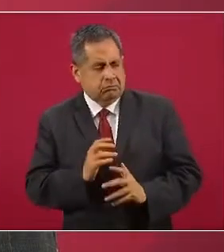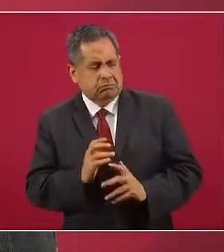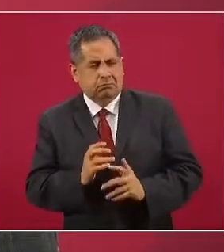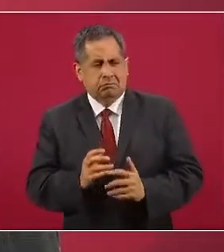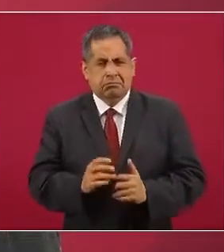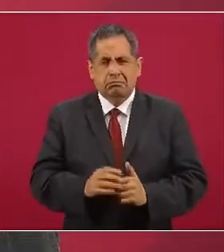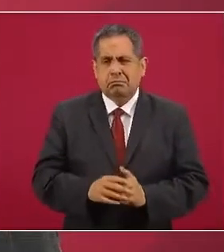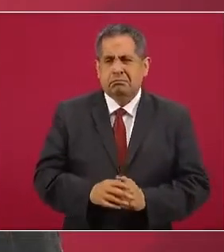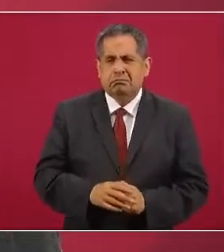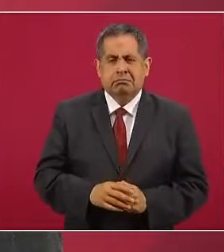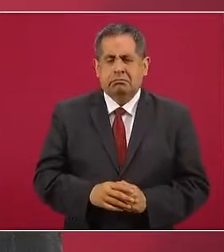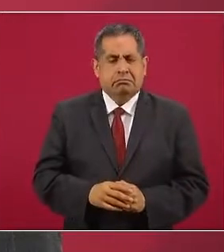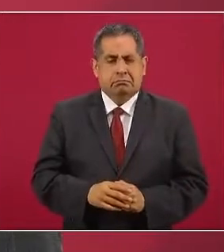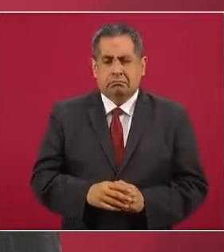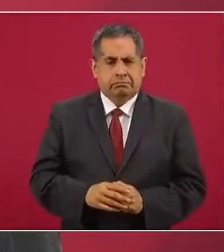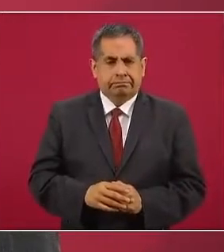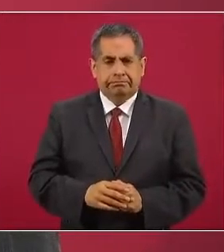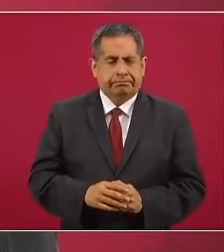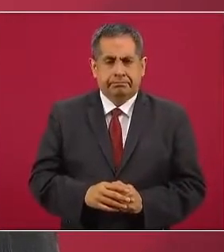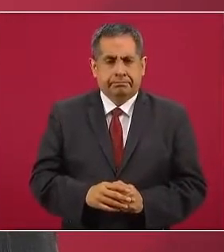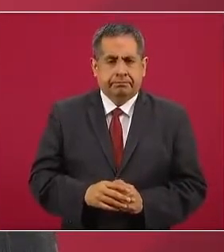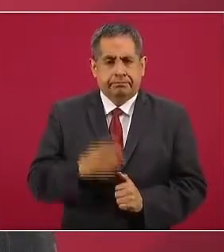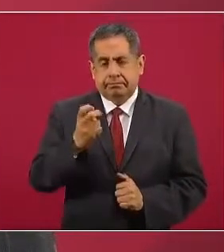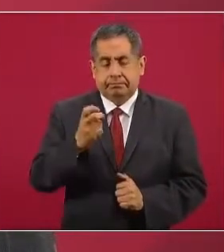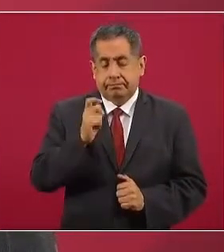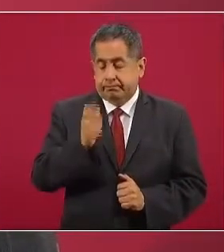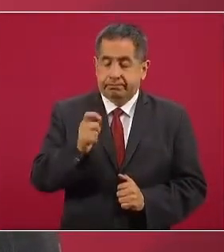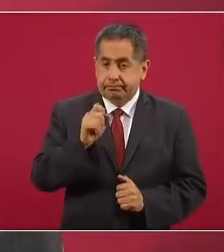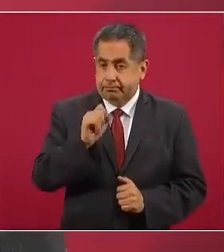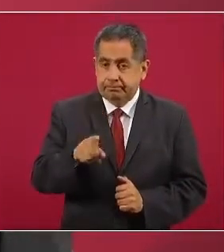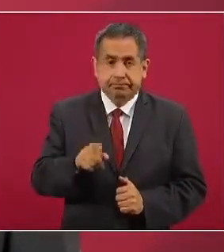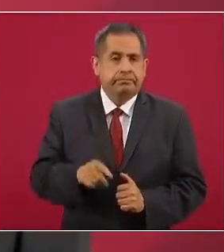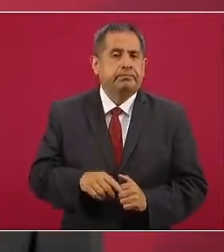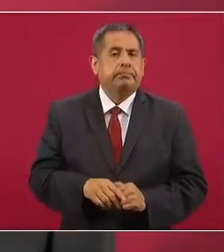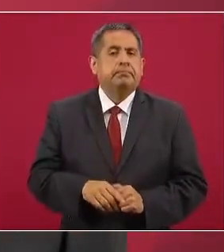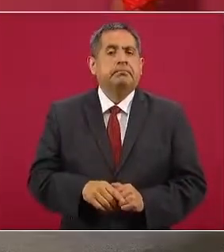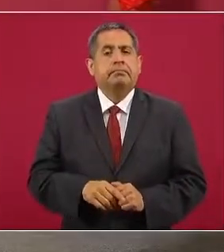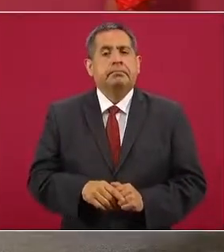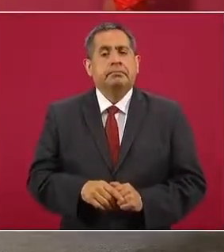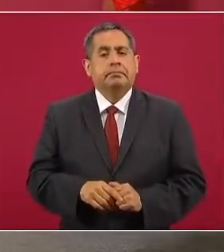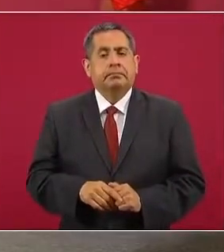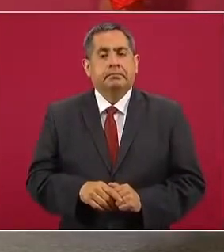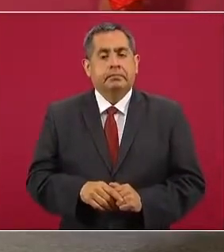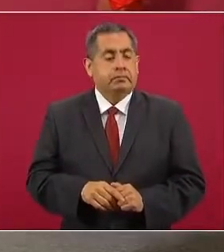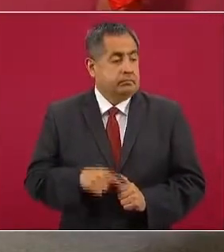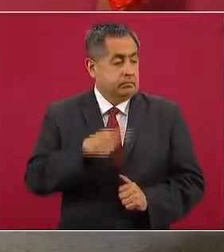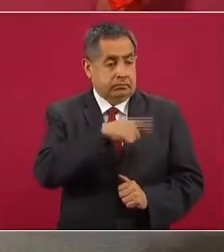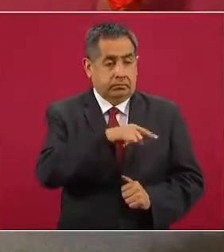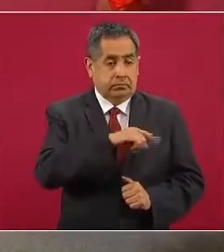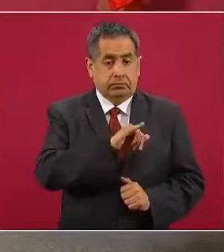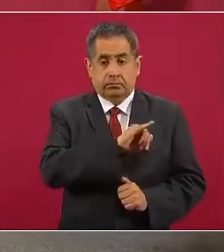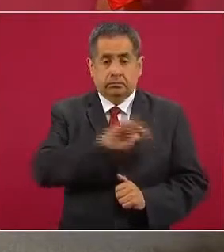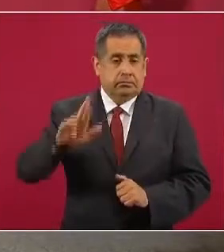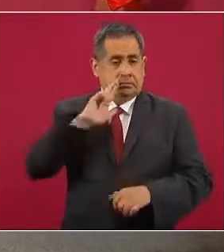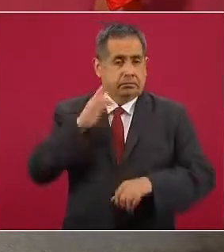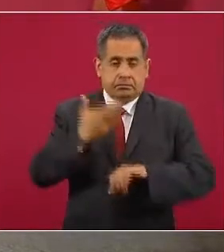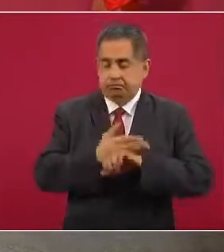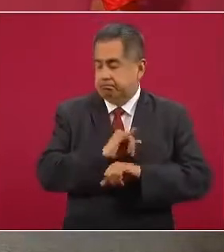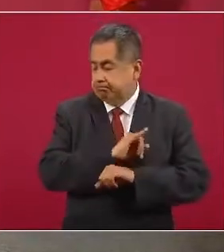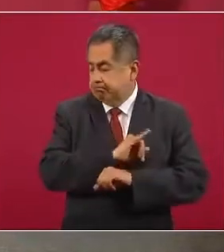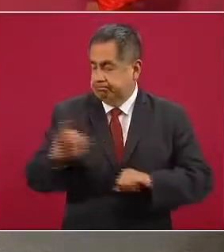Y muy irresponsables en cuanto